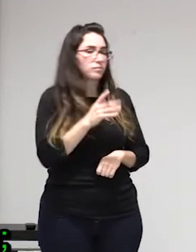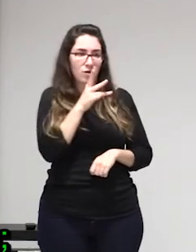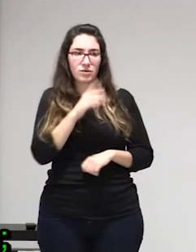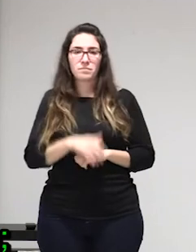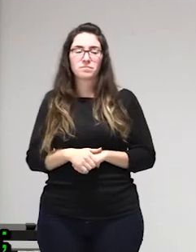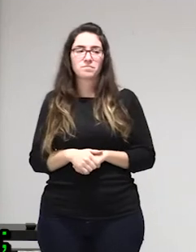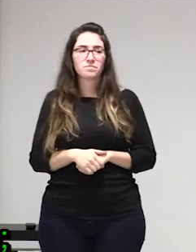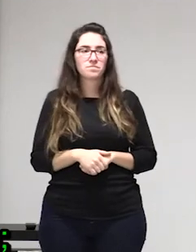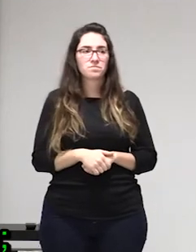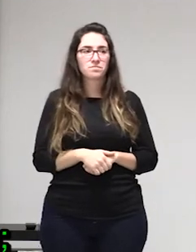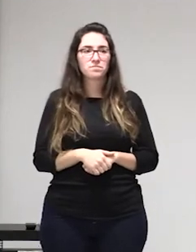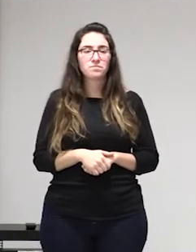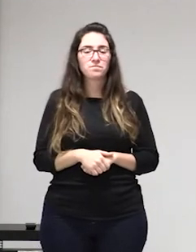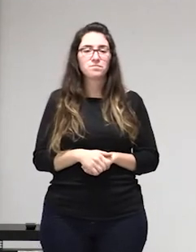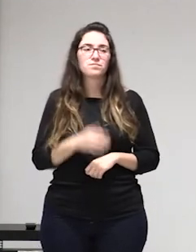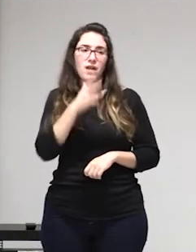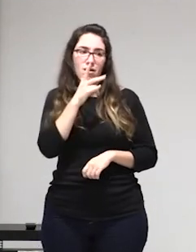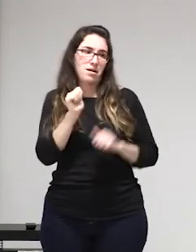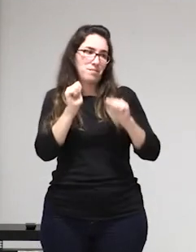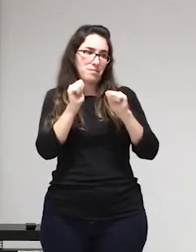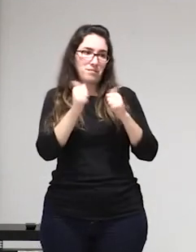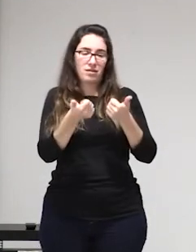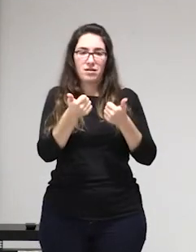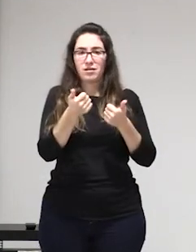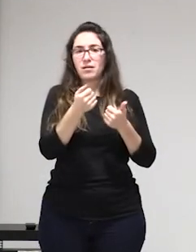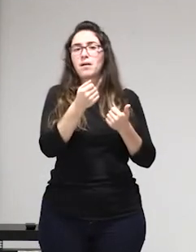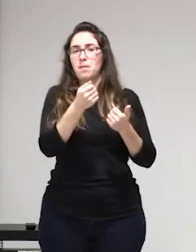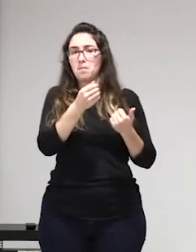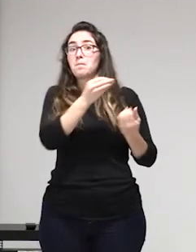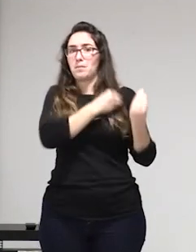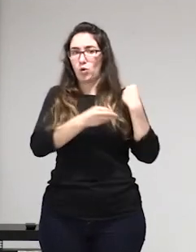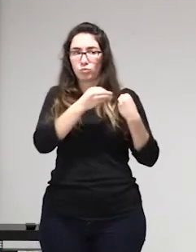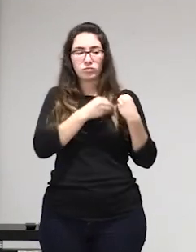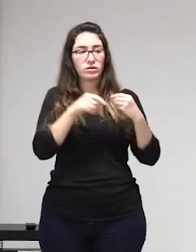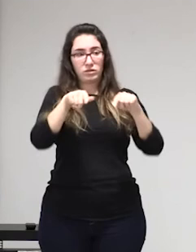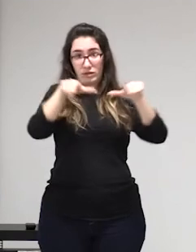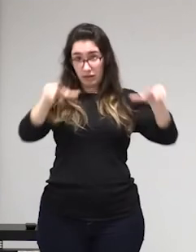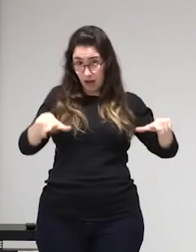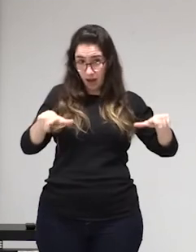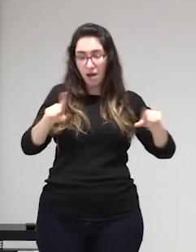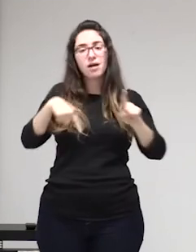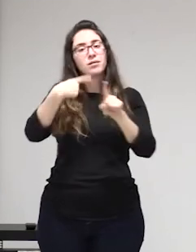Suecia a probar suerte acabó en un CIE acabó en un CIE detenida de acuerdo